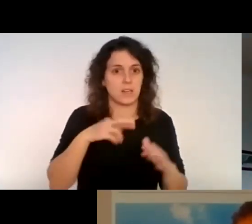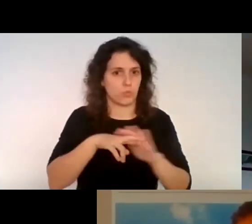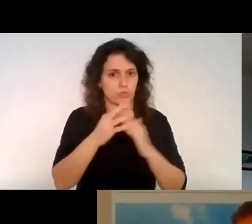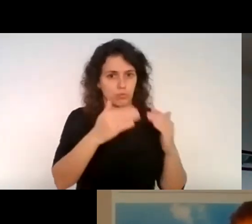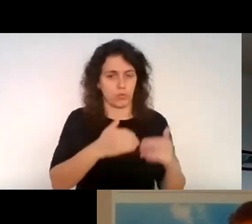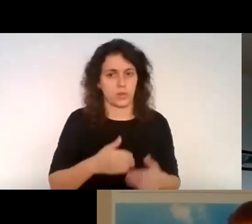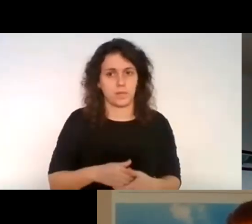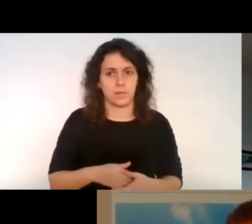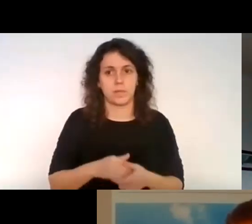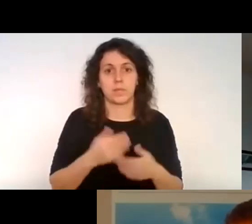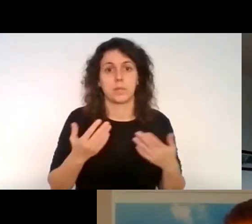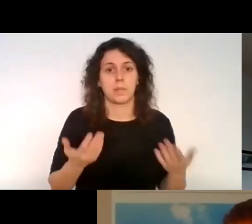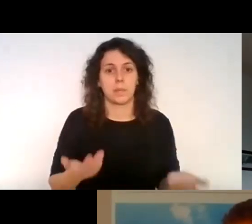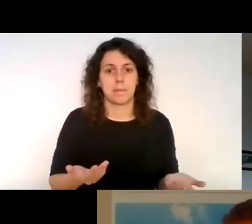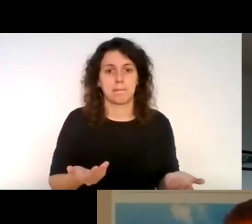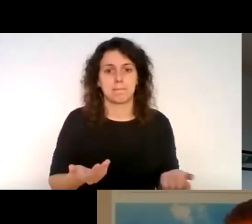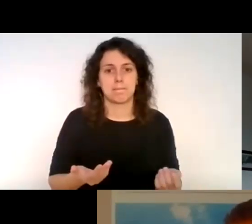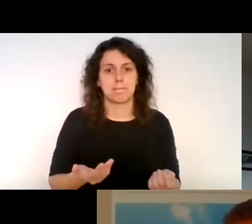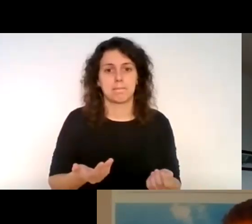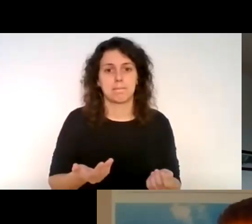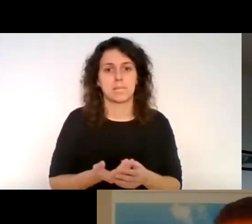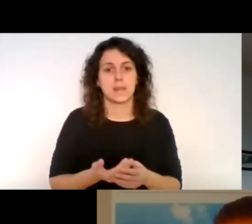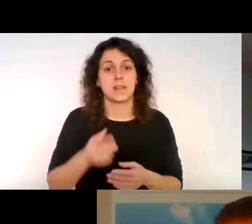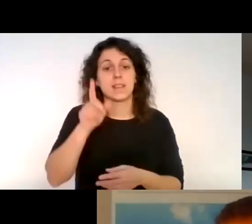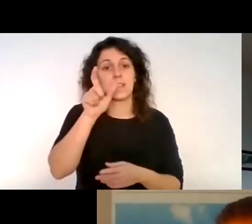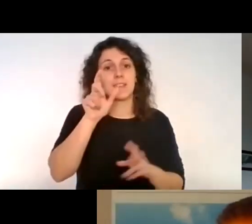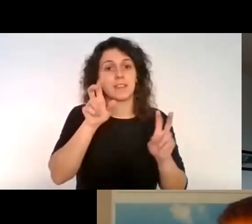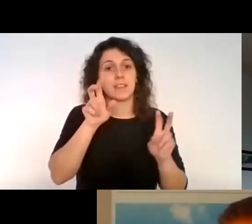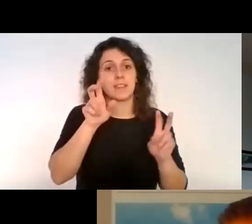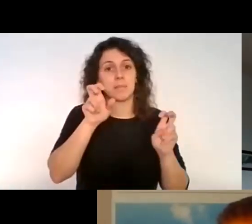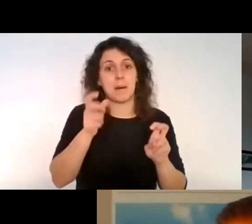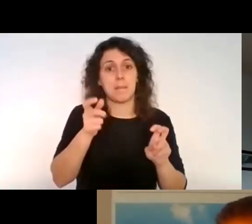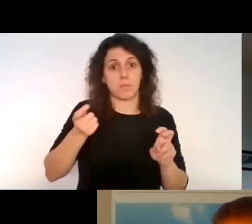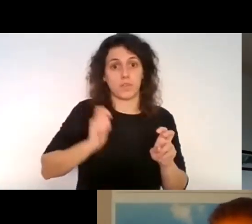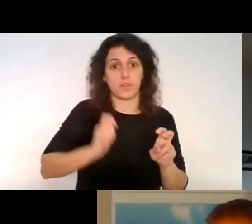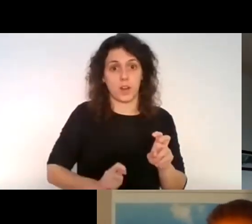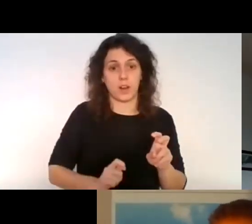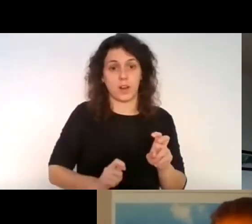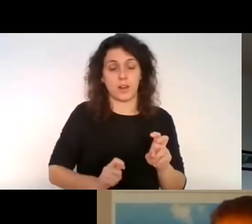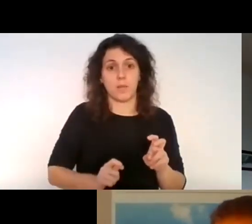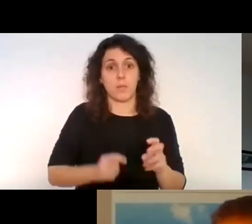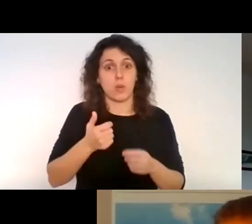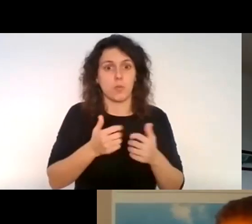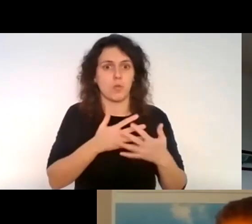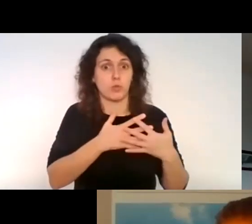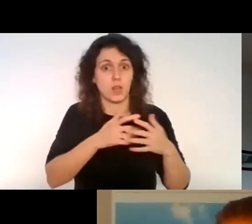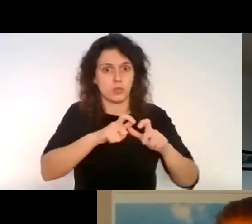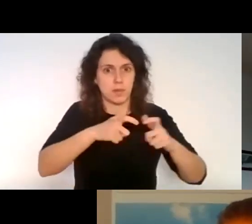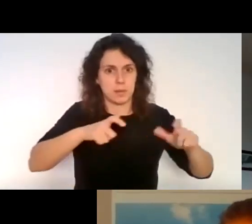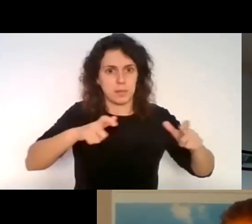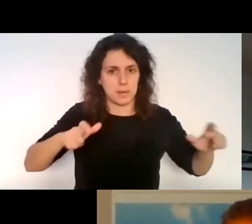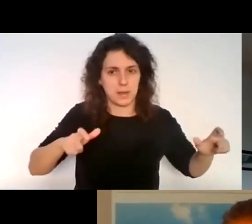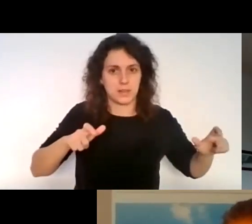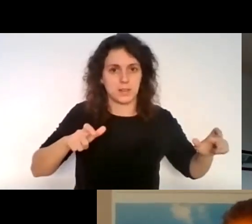porque luego quizás el tema personal, cada vez hay más voluntarios, como dice Dani, y más